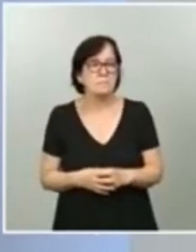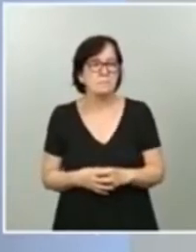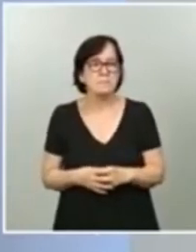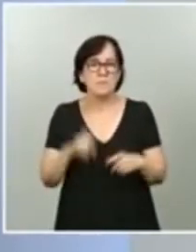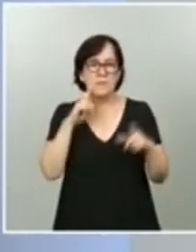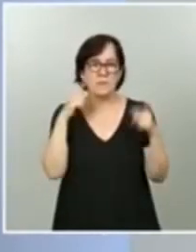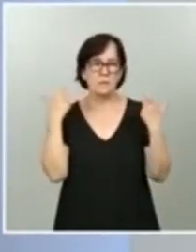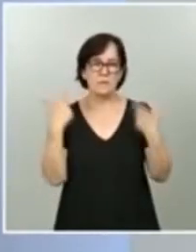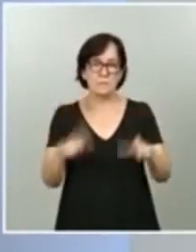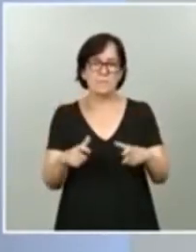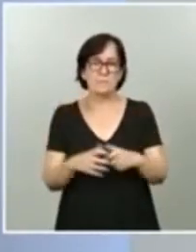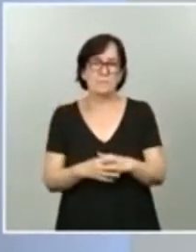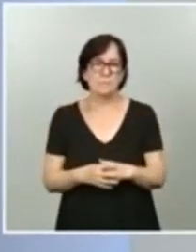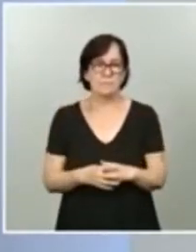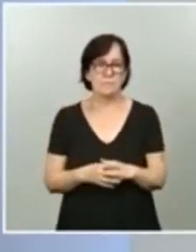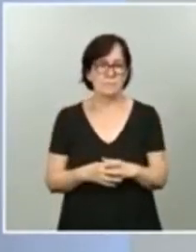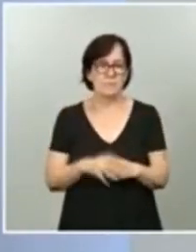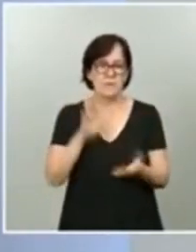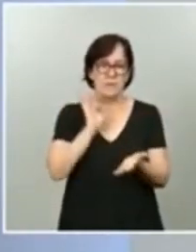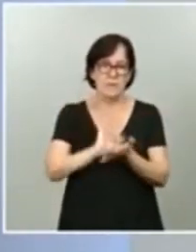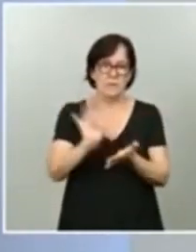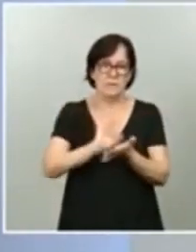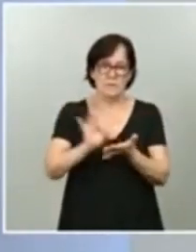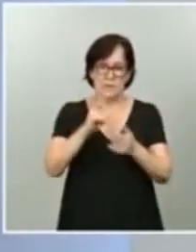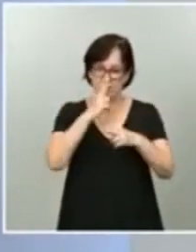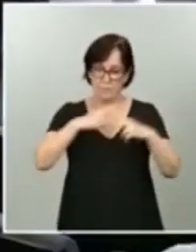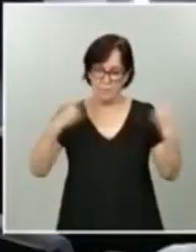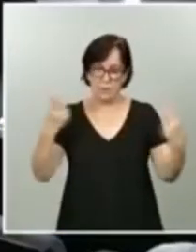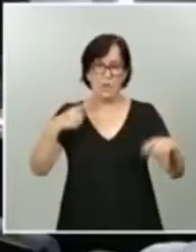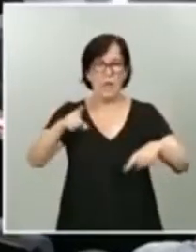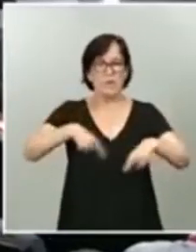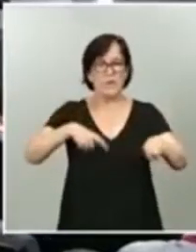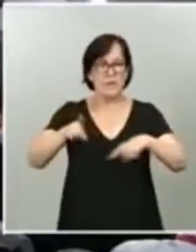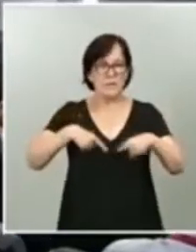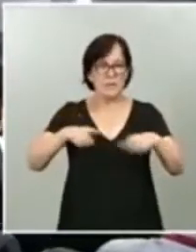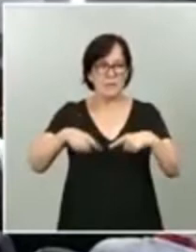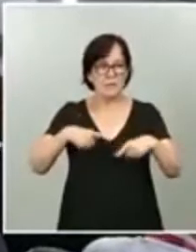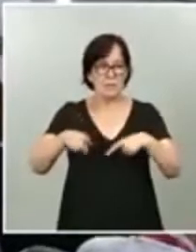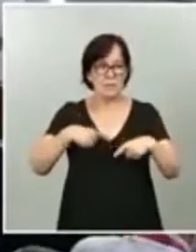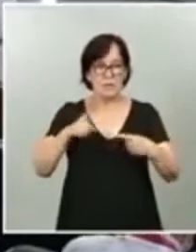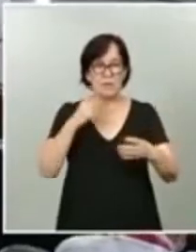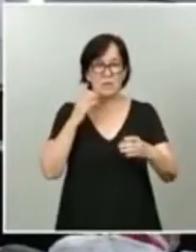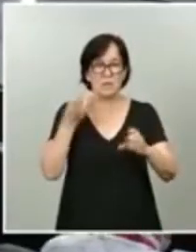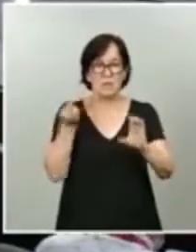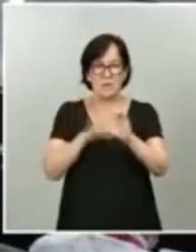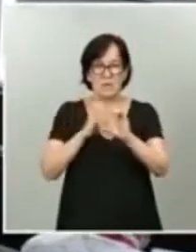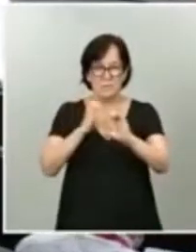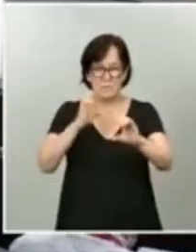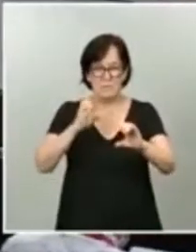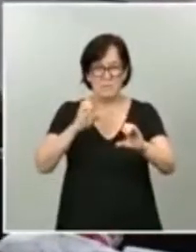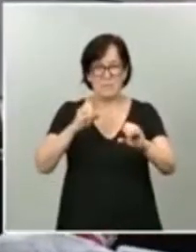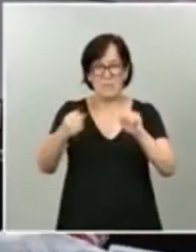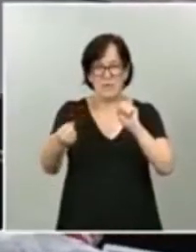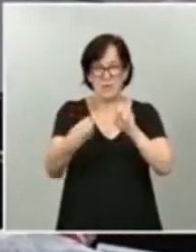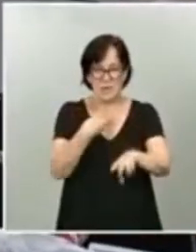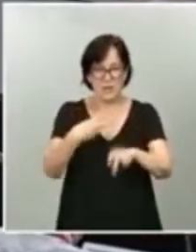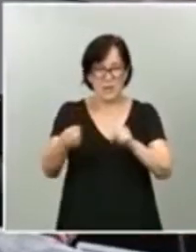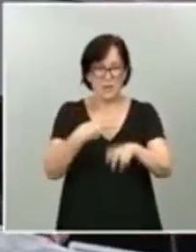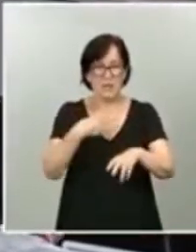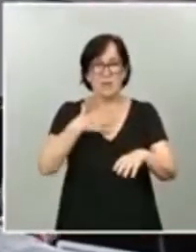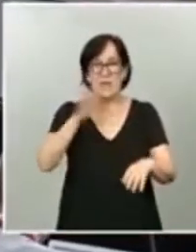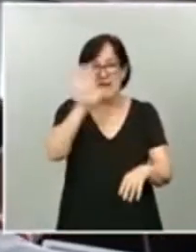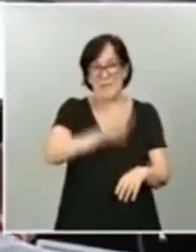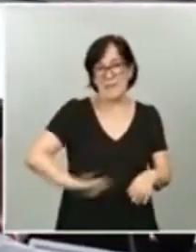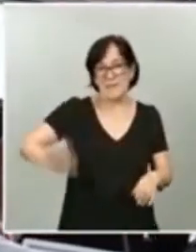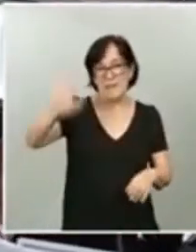los servicios públicos de transporte regular de viajeros por carretera de competencia estatal, porque los de